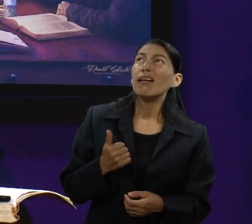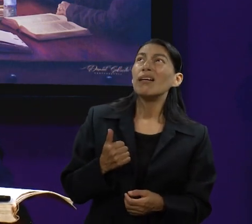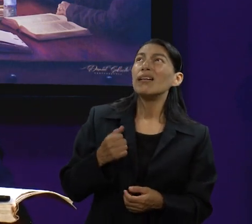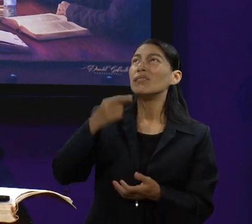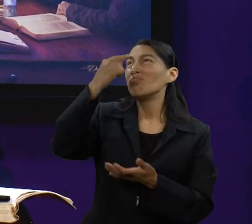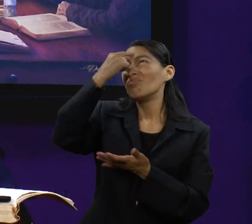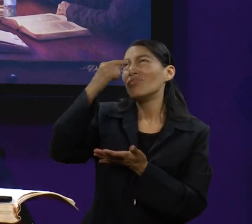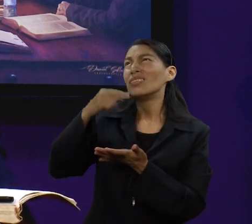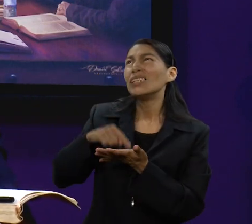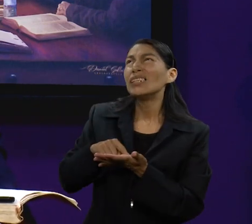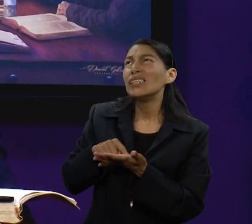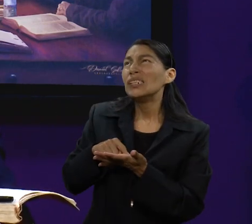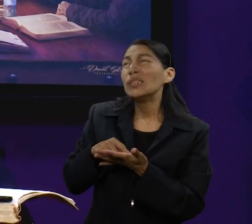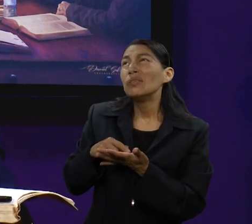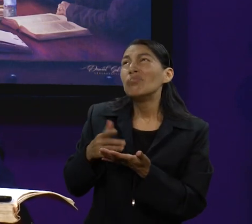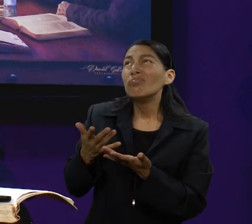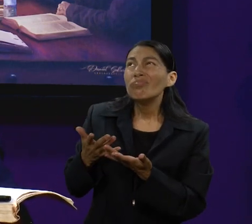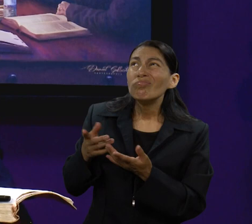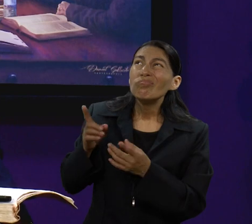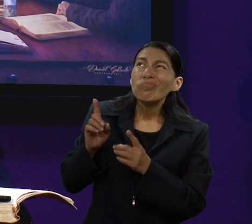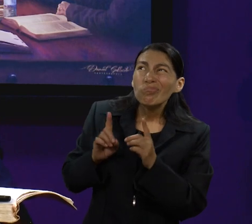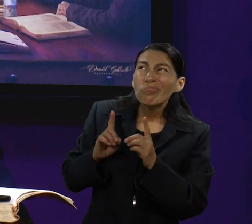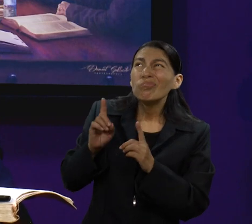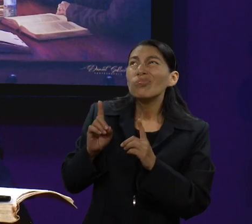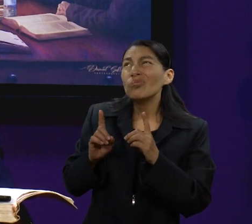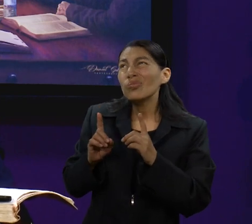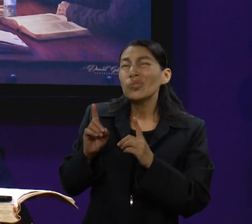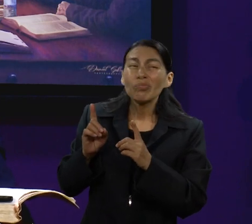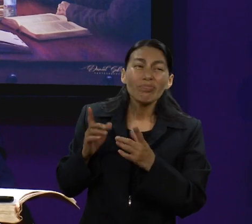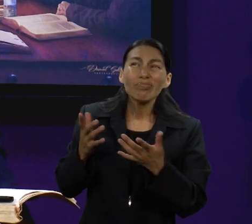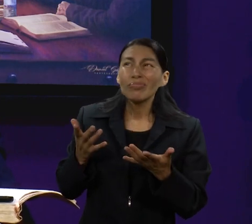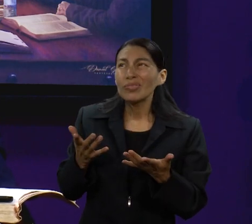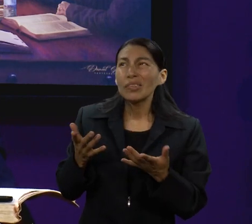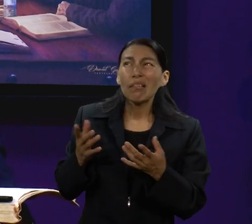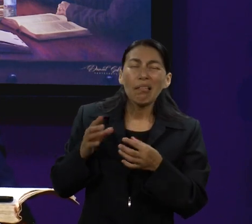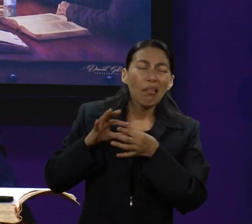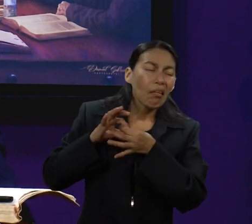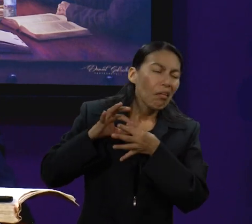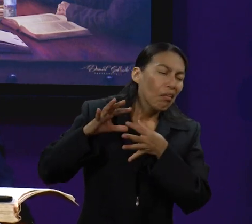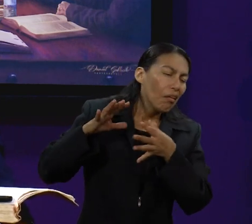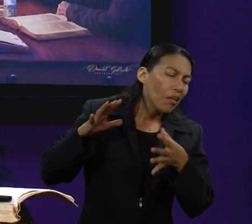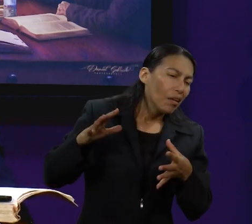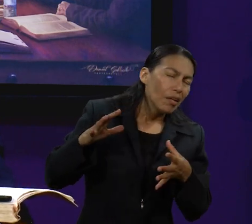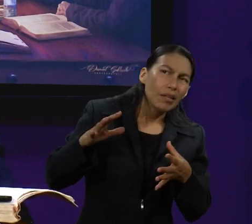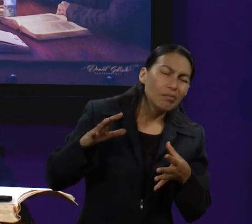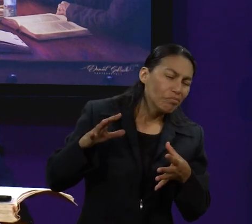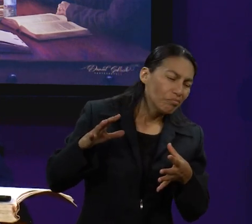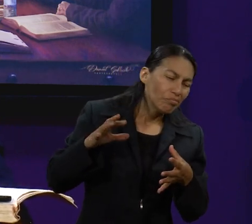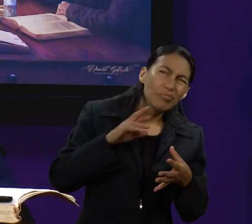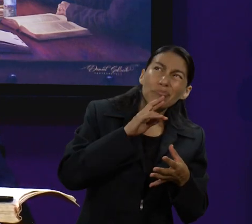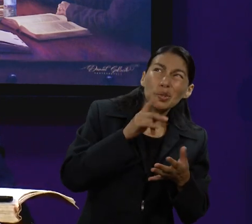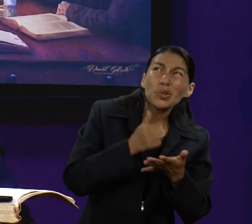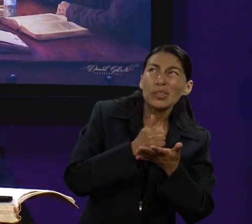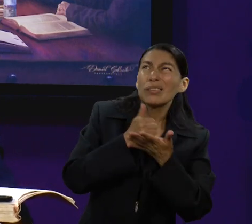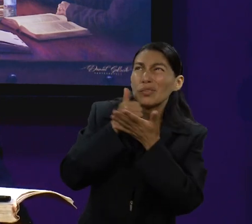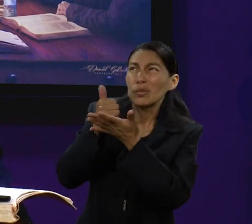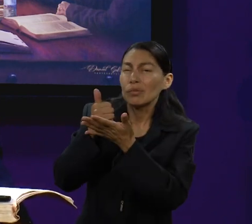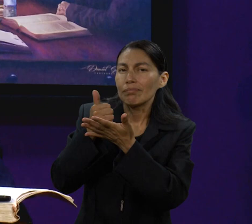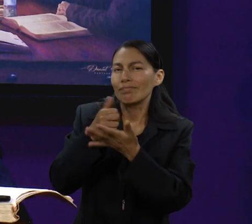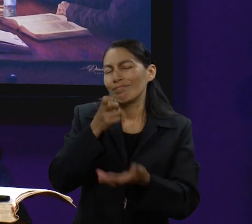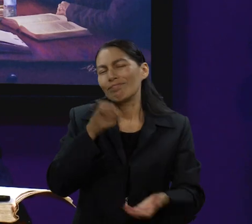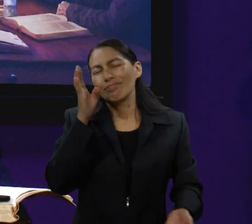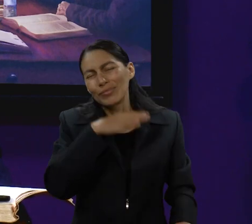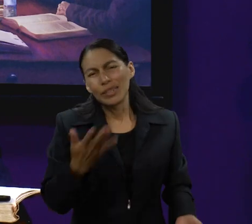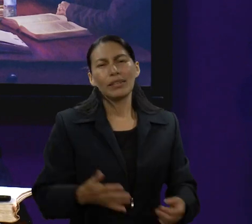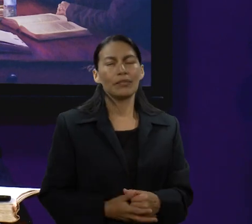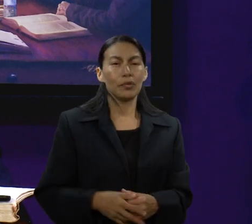creerle por un momento a Dios y él quiso ayudar, una ayudadita a Dios. O el plan es creerle a Dios. Esa es